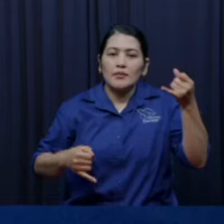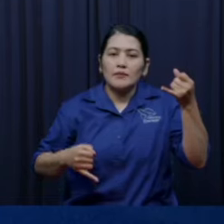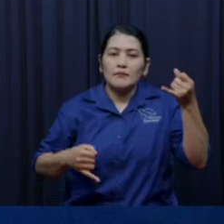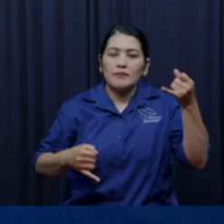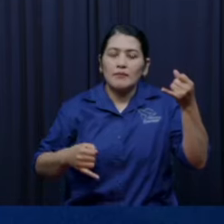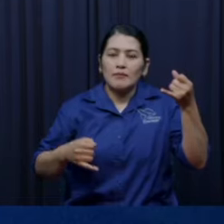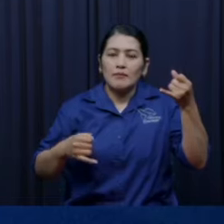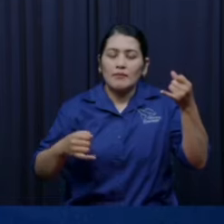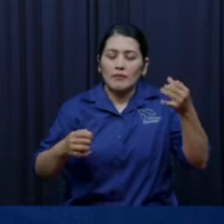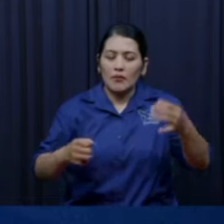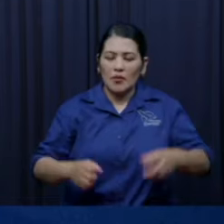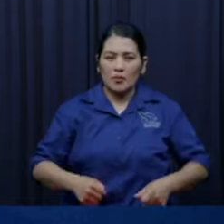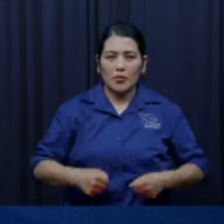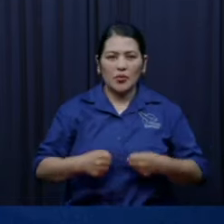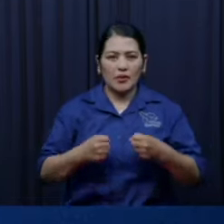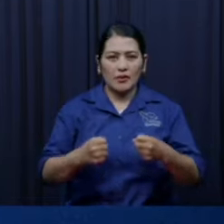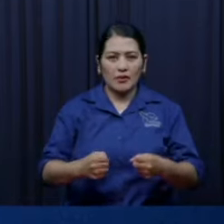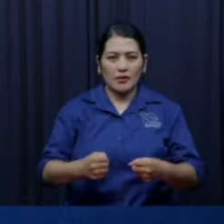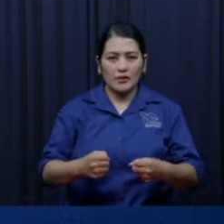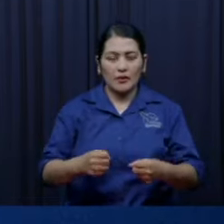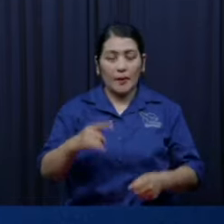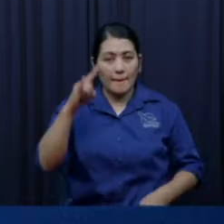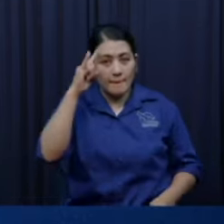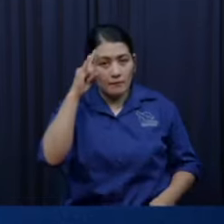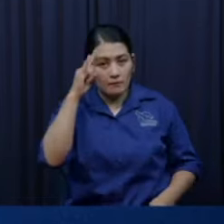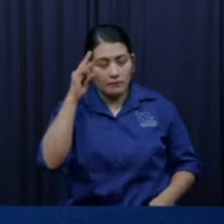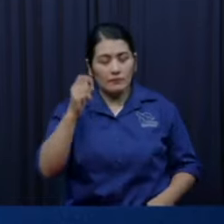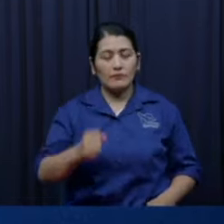que solo conquistemos Jericó.